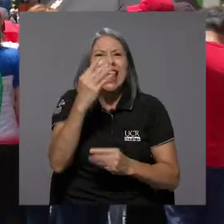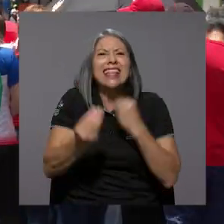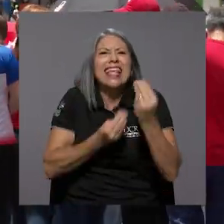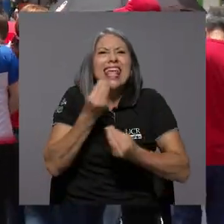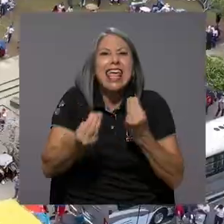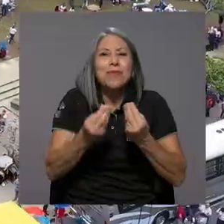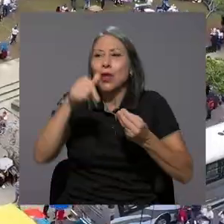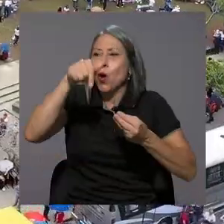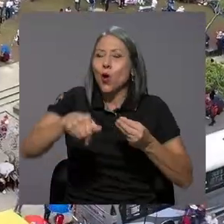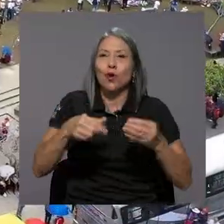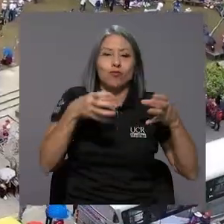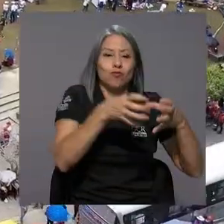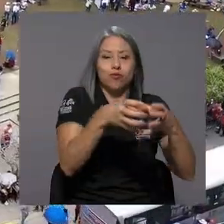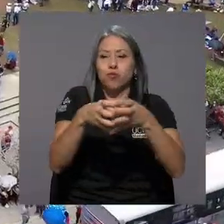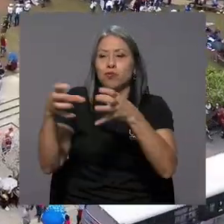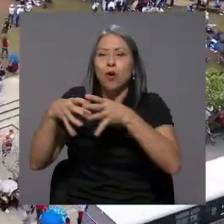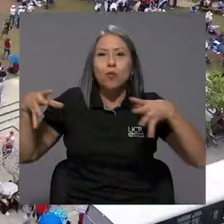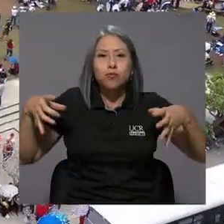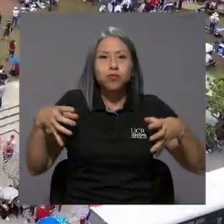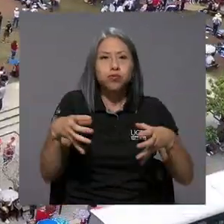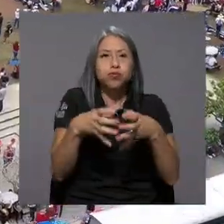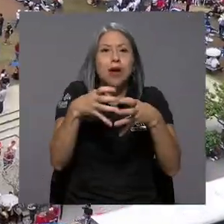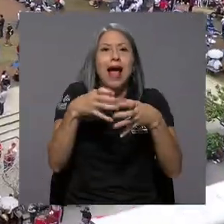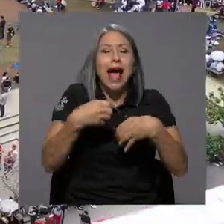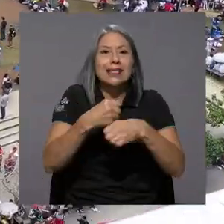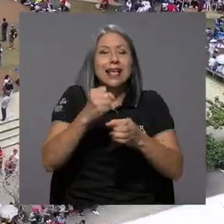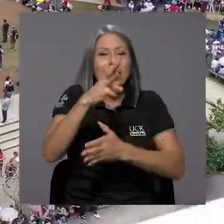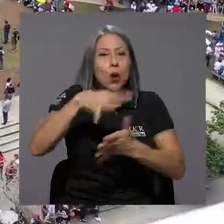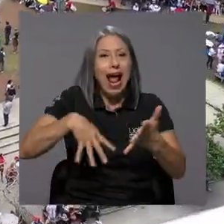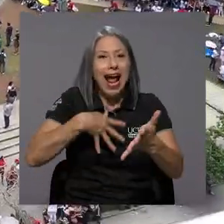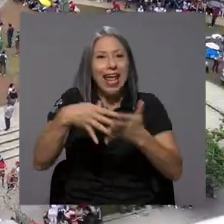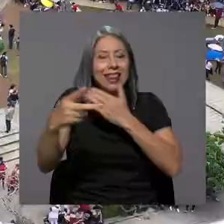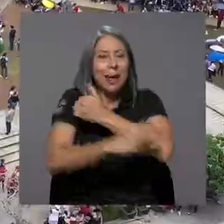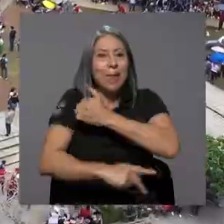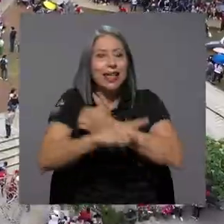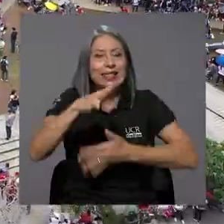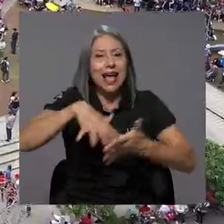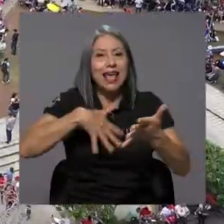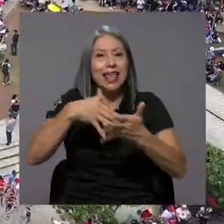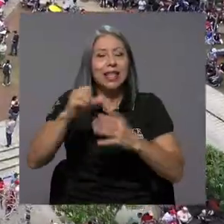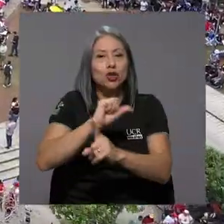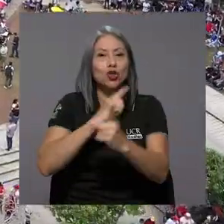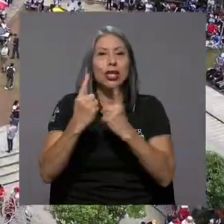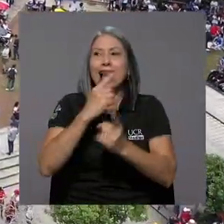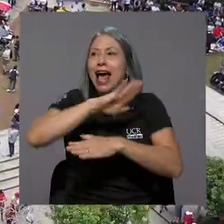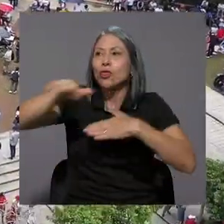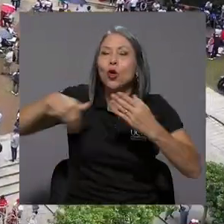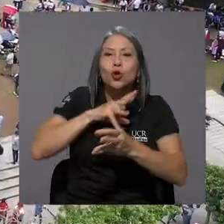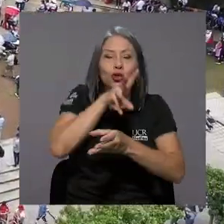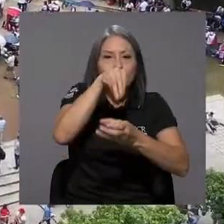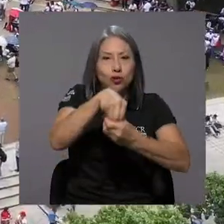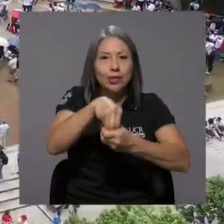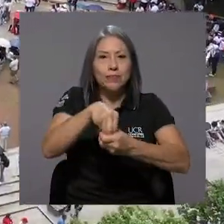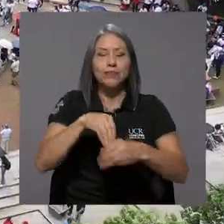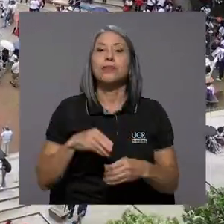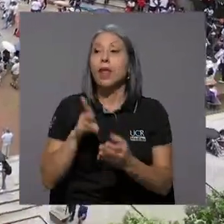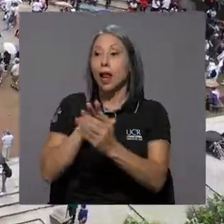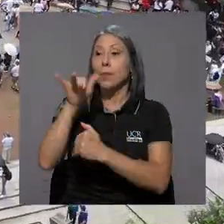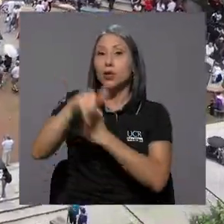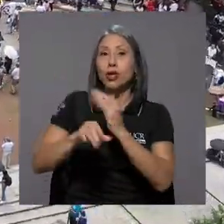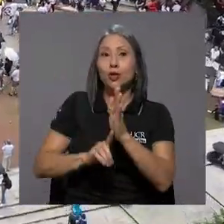que estamos haciendo hoy, unirnos para consolidar una agenda país, una agenda social que nos incluye a todos.